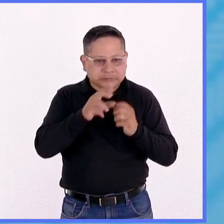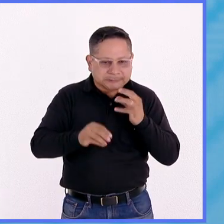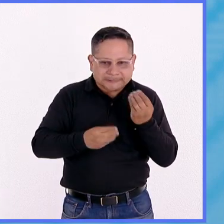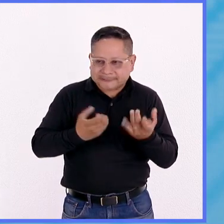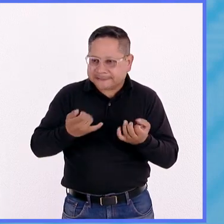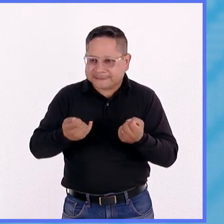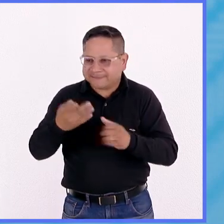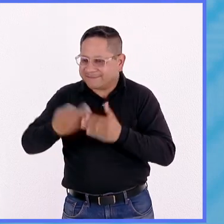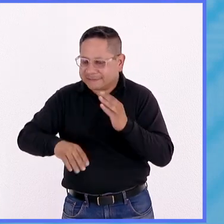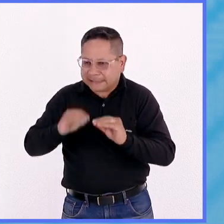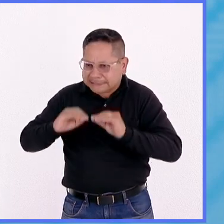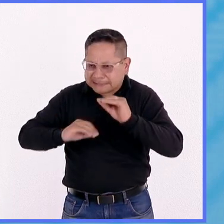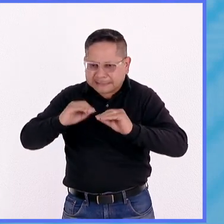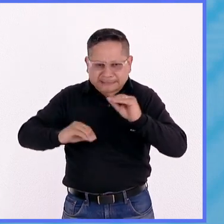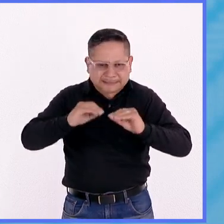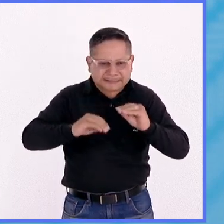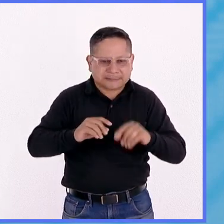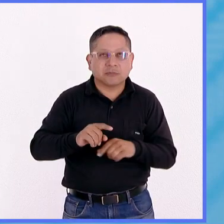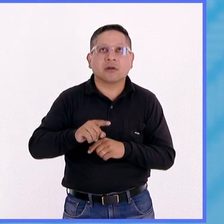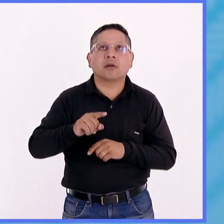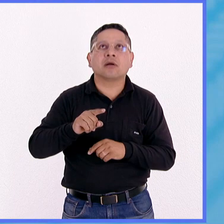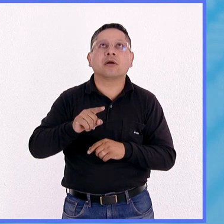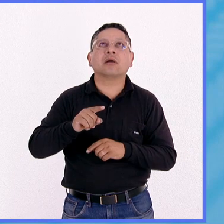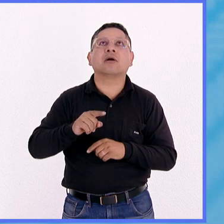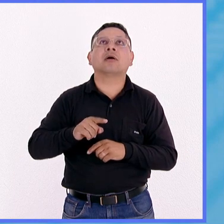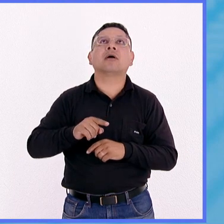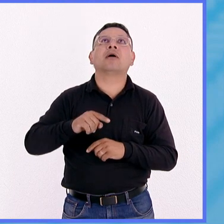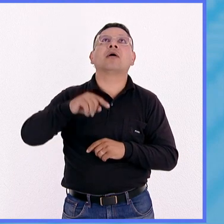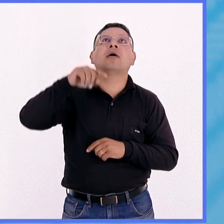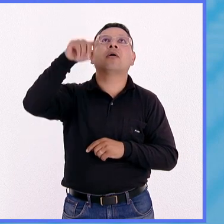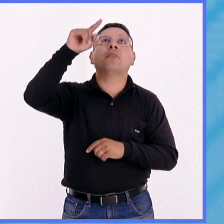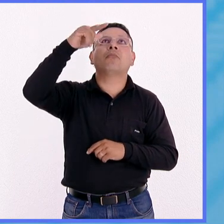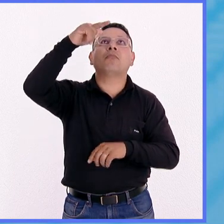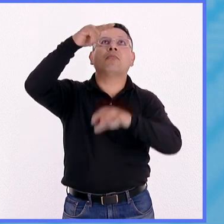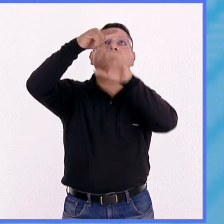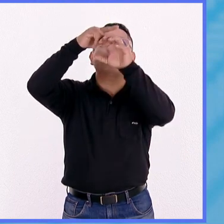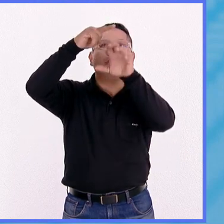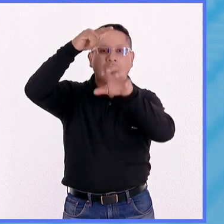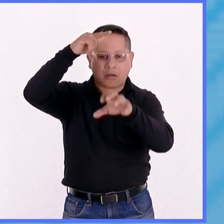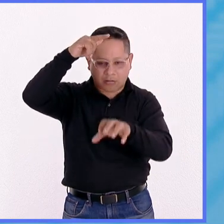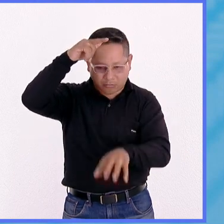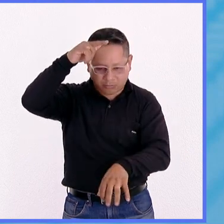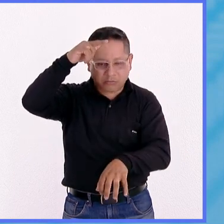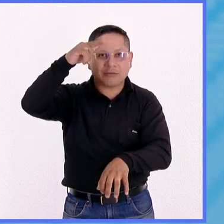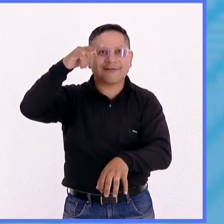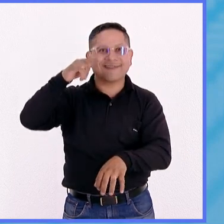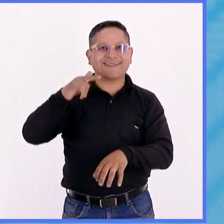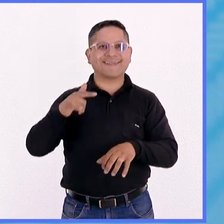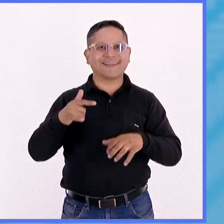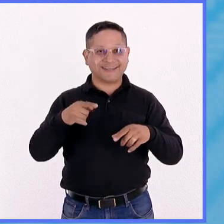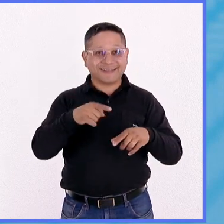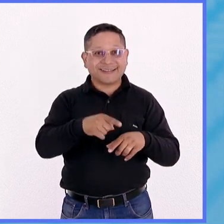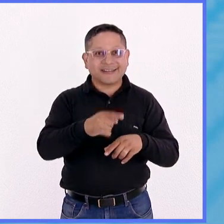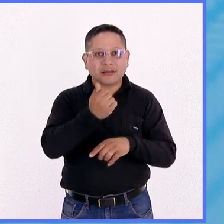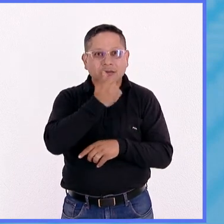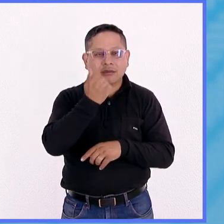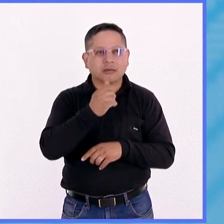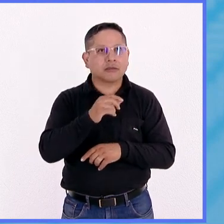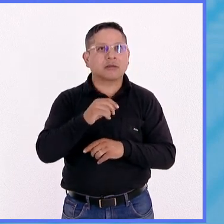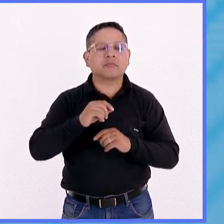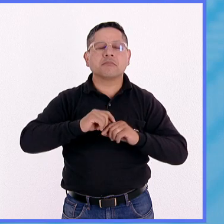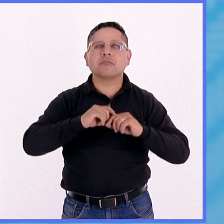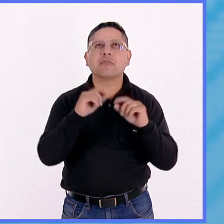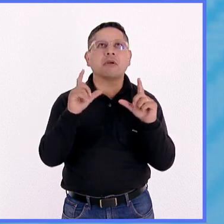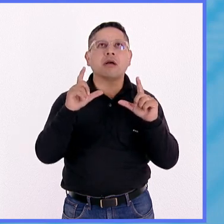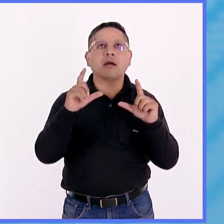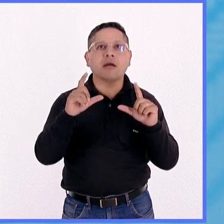todo. Una vez que sube y logra descender, yo diría que el éxito, el criterio máximo de éxito, se nota en